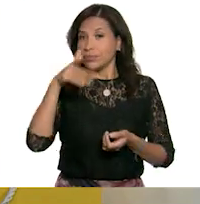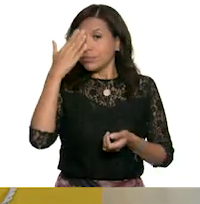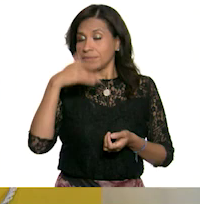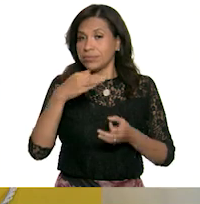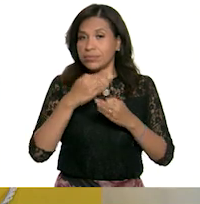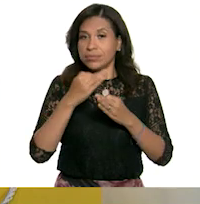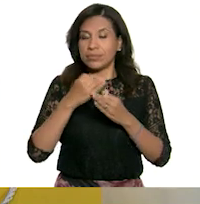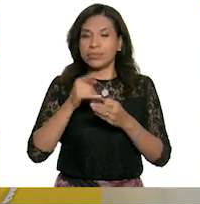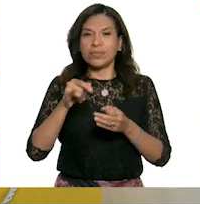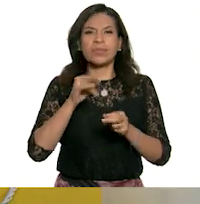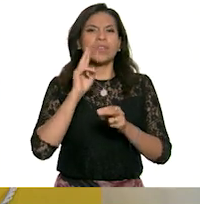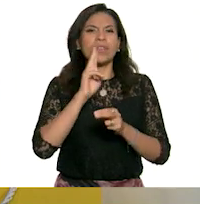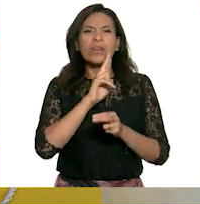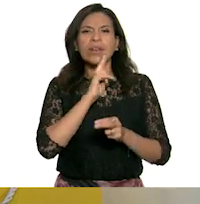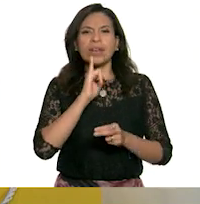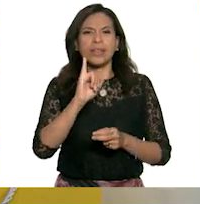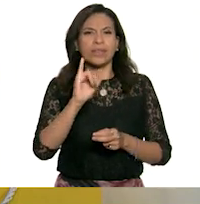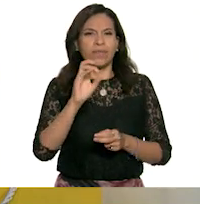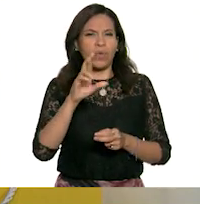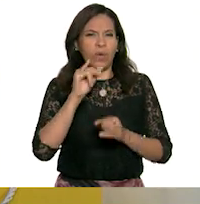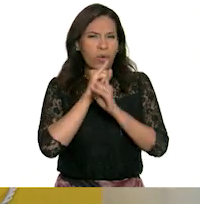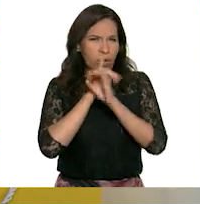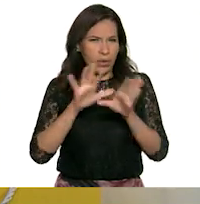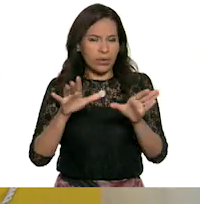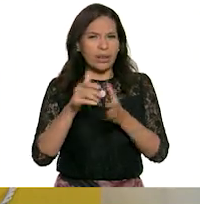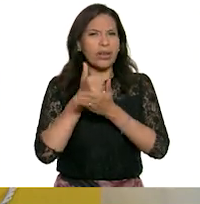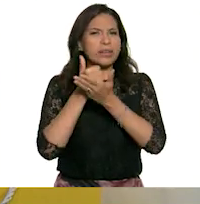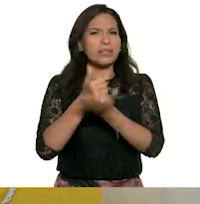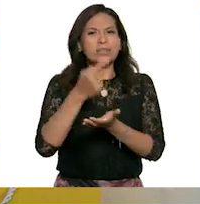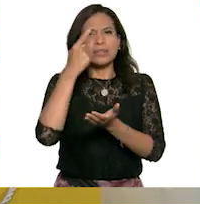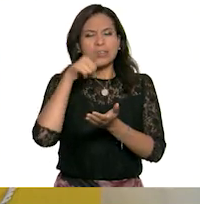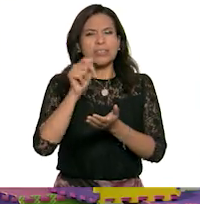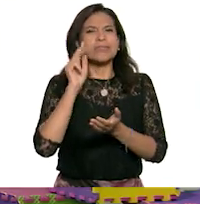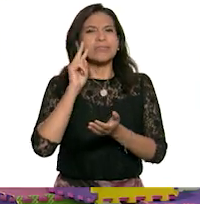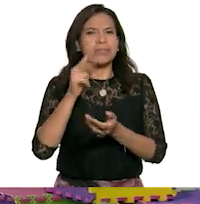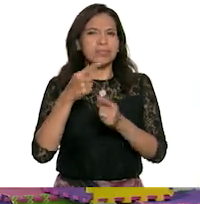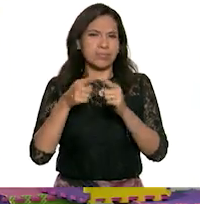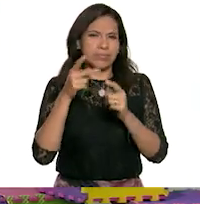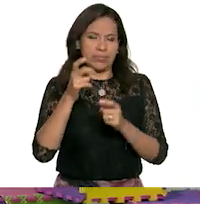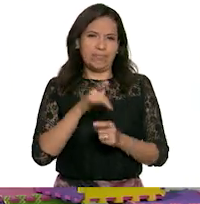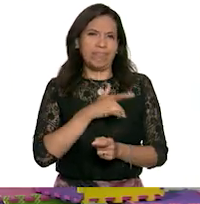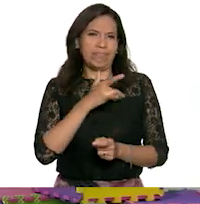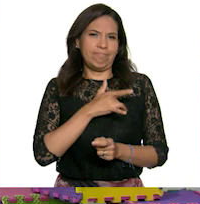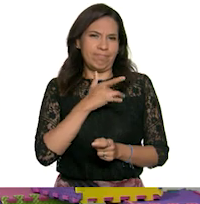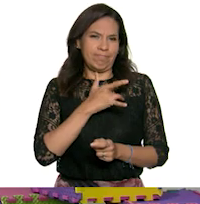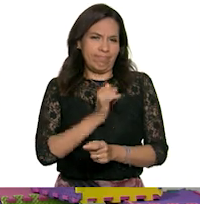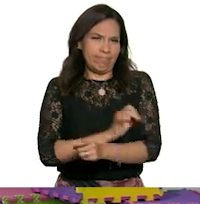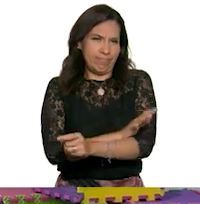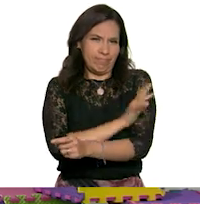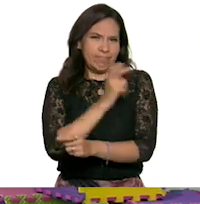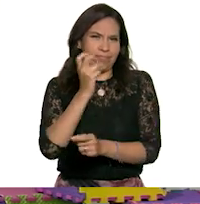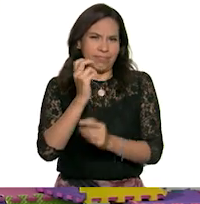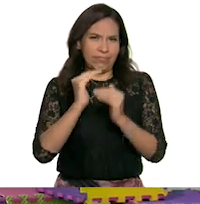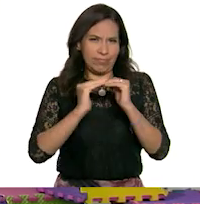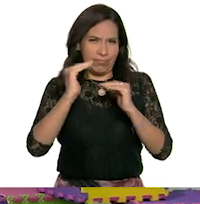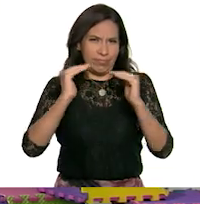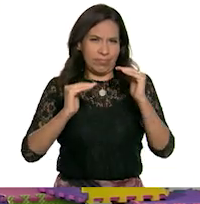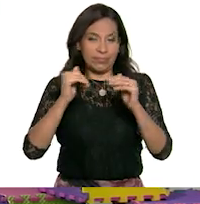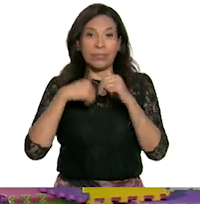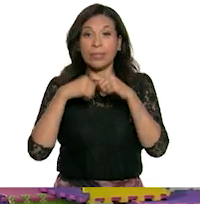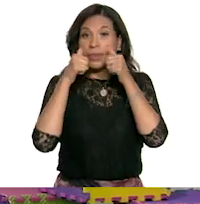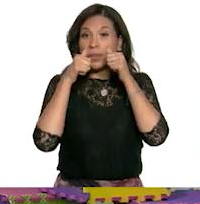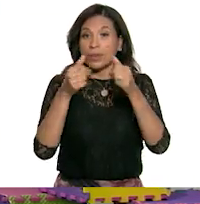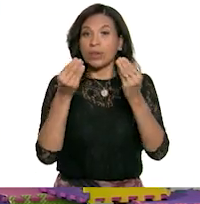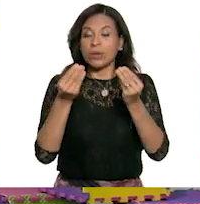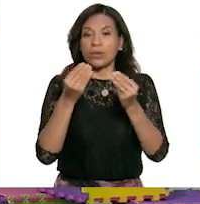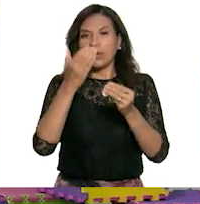noticiero, el informativo, te ayudará a conocer las intensidades de esta emoción. Ay, maestra, pues qué bueno que me lo dice. Entonces voy a poner mucha atención